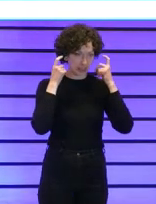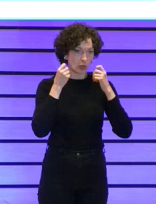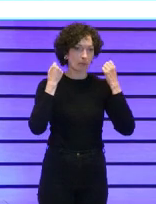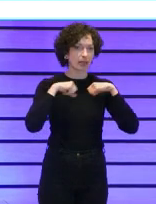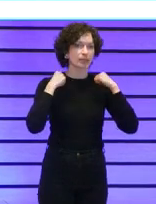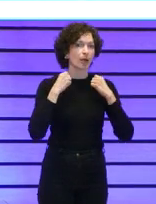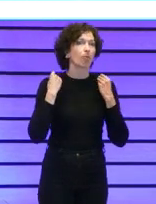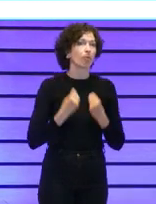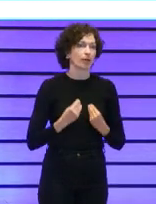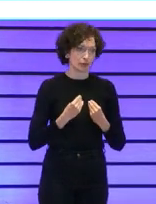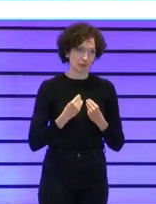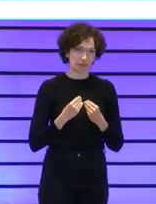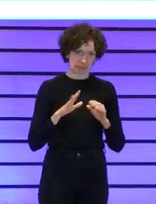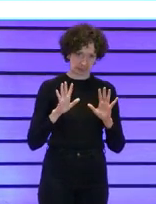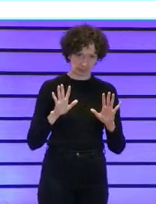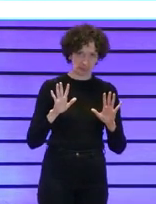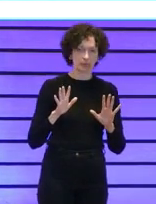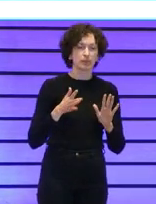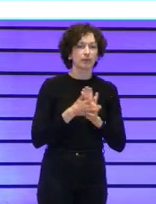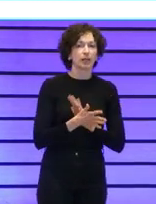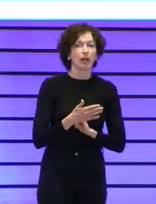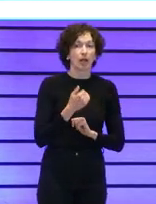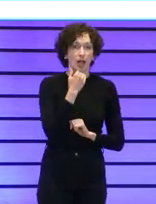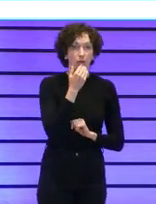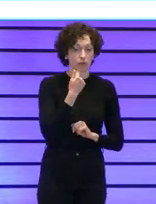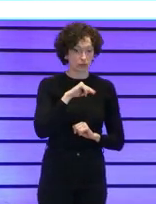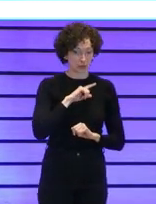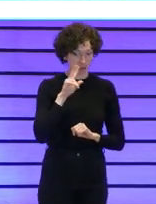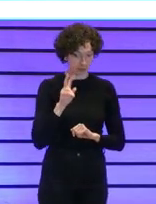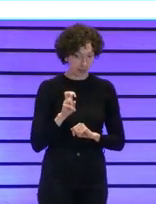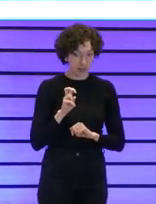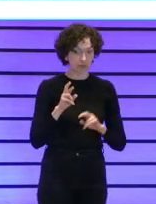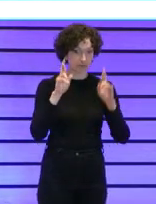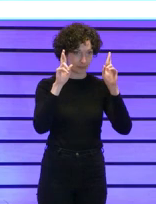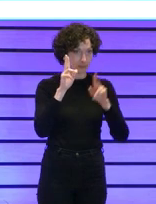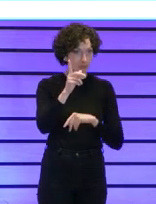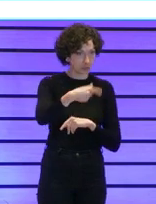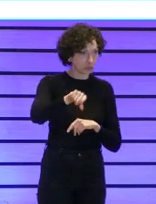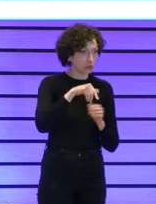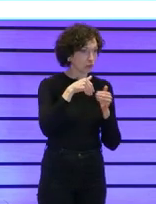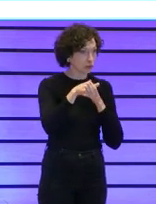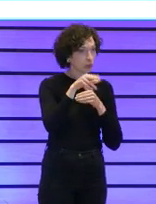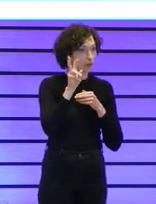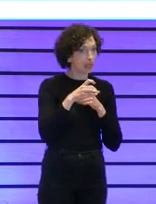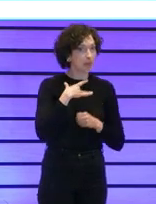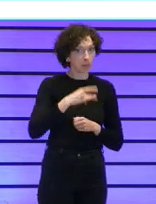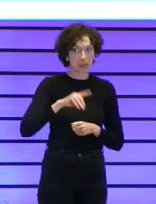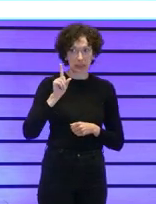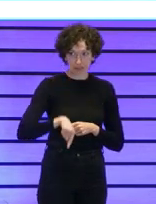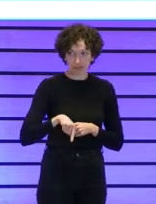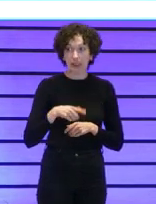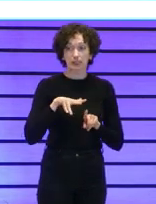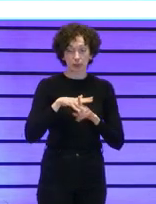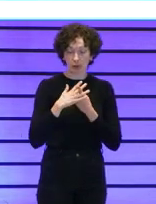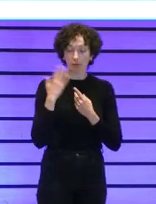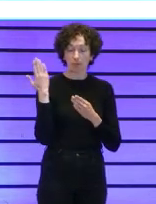práctica quiero decir algo que a nosotros nos ha servido y que os pueda servir a vosotros en un momento dado os voy a presentar una situación